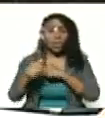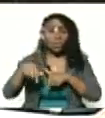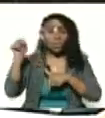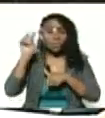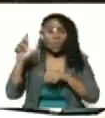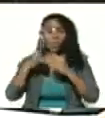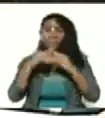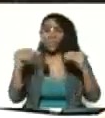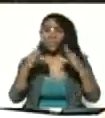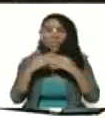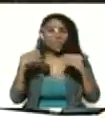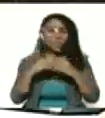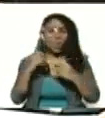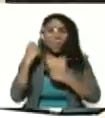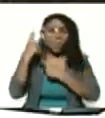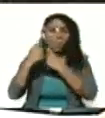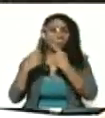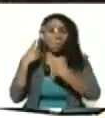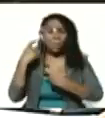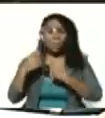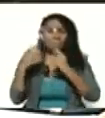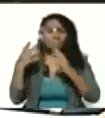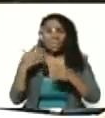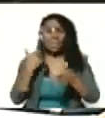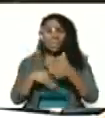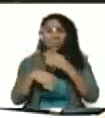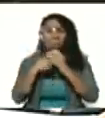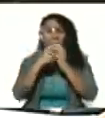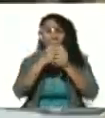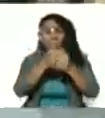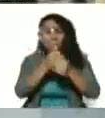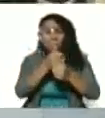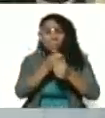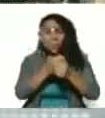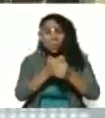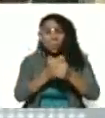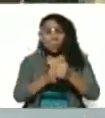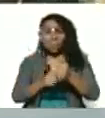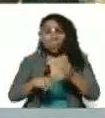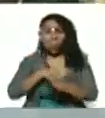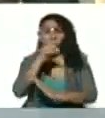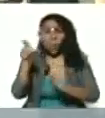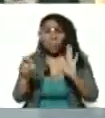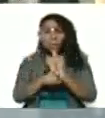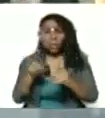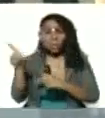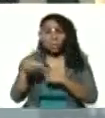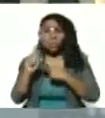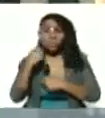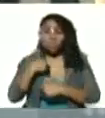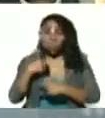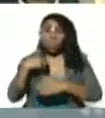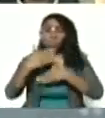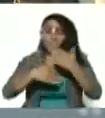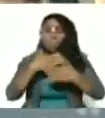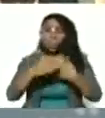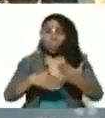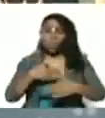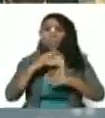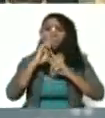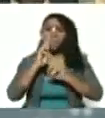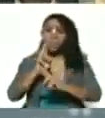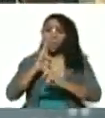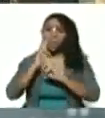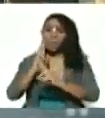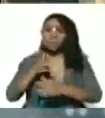Todo, todo. Sacó todo. Sacó el rosario completo. Y uno por uno yo la respondí con serenidad, con tranquilidad.